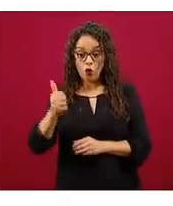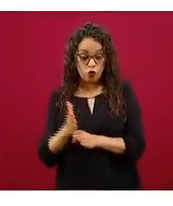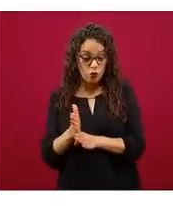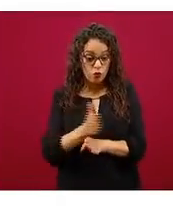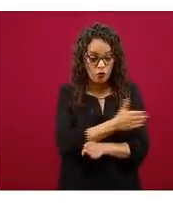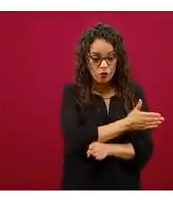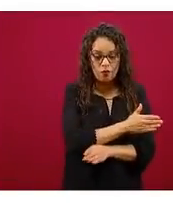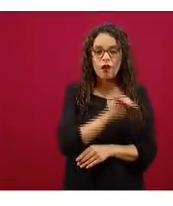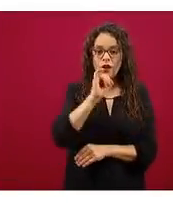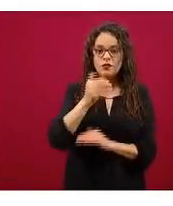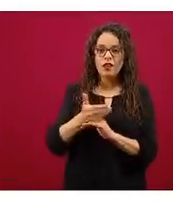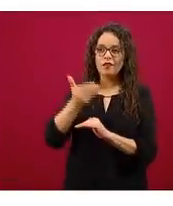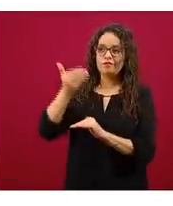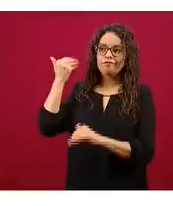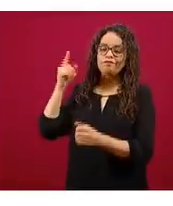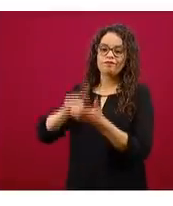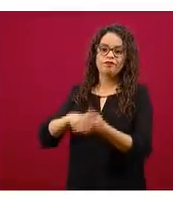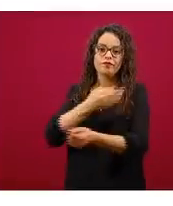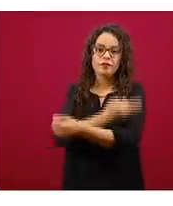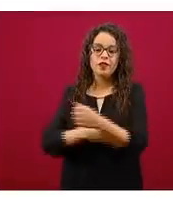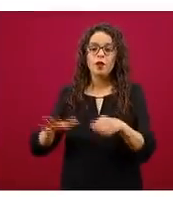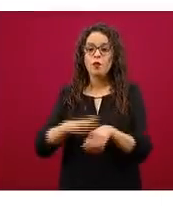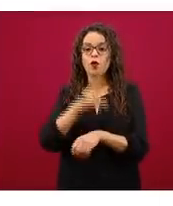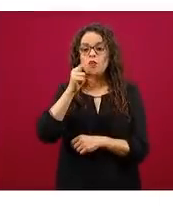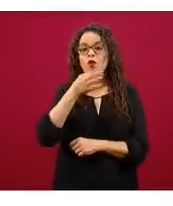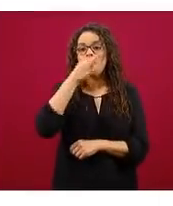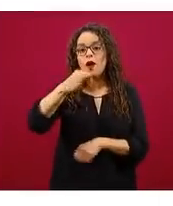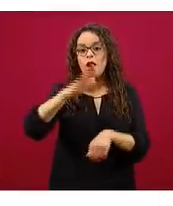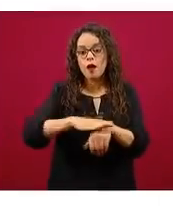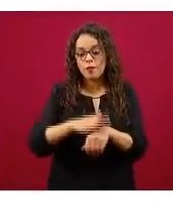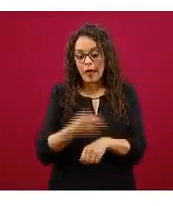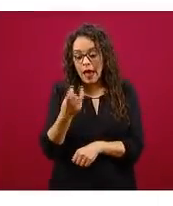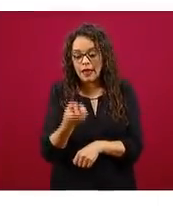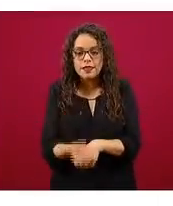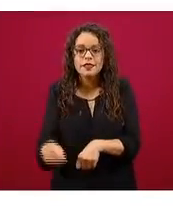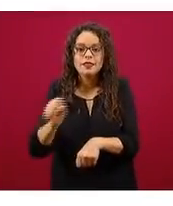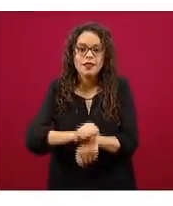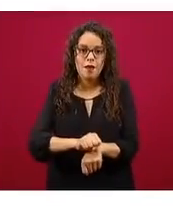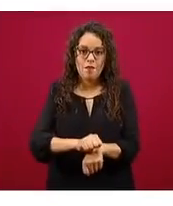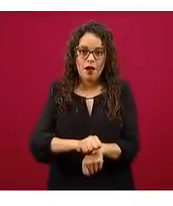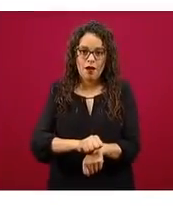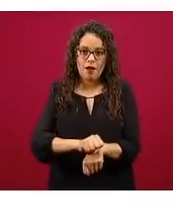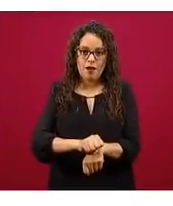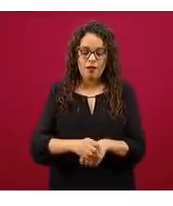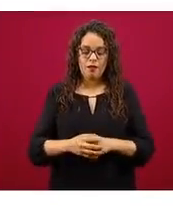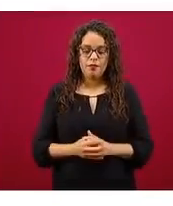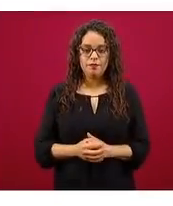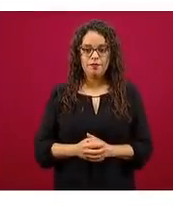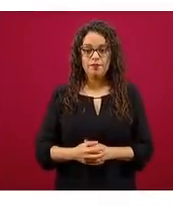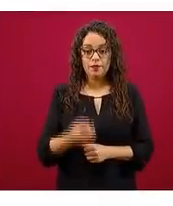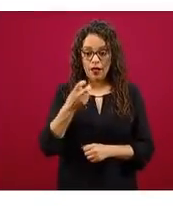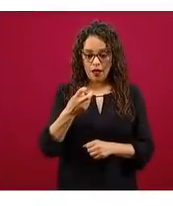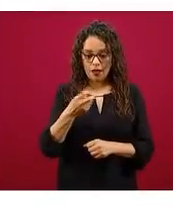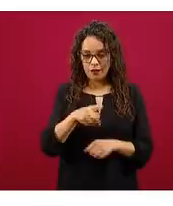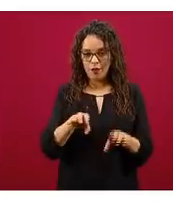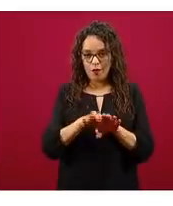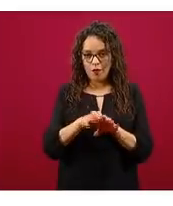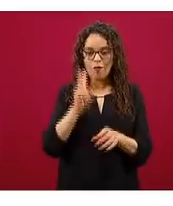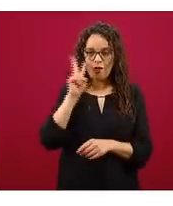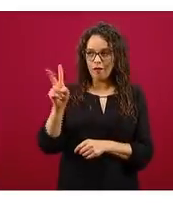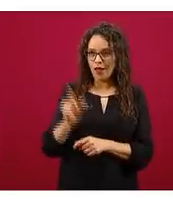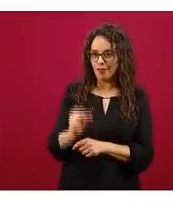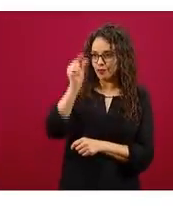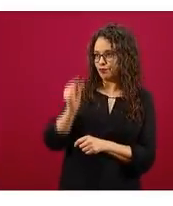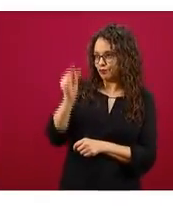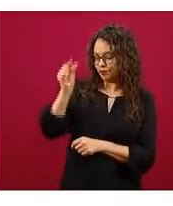no fueron notificadas en la semana, no sucedieron en la semana previa. Este es como se distribuye. La siguiente, por favor.